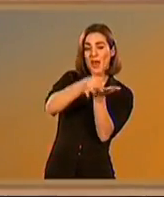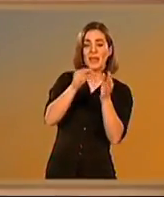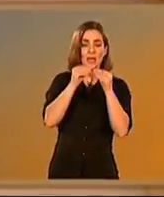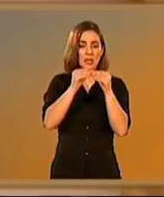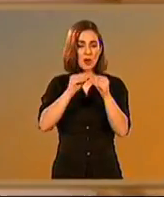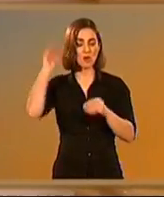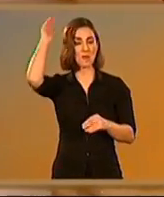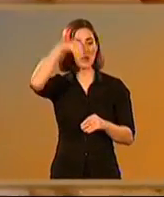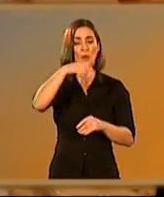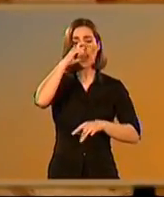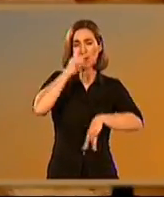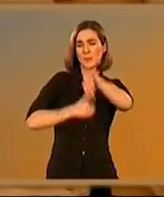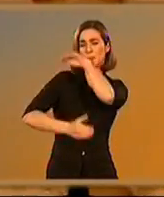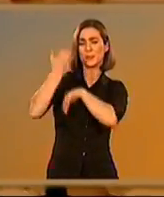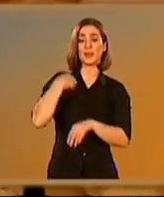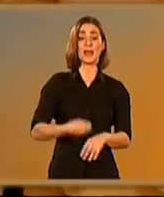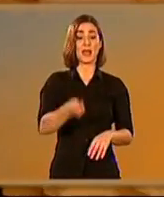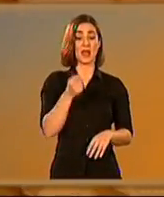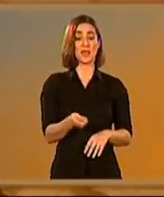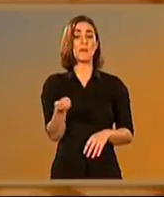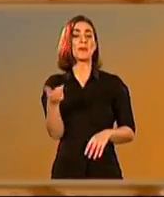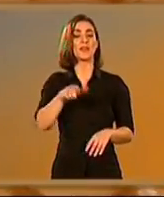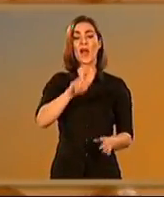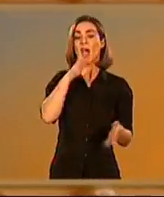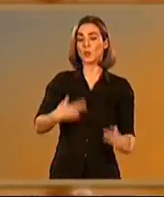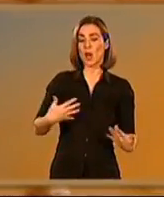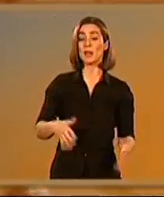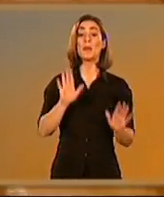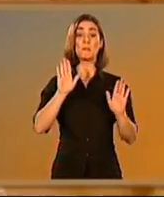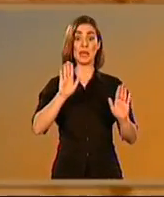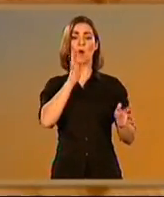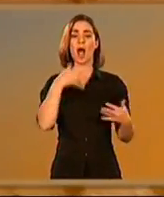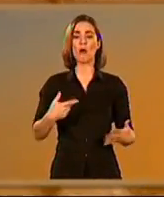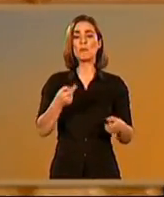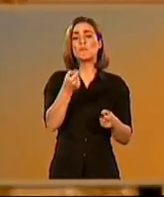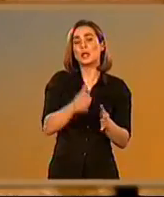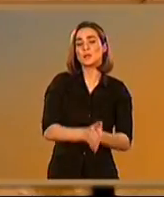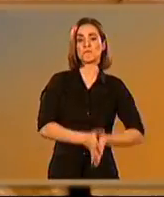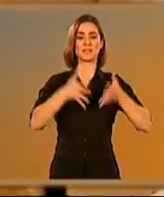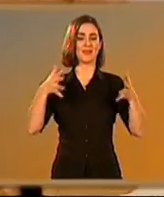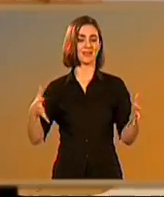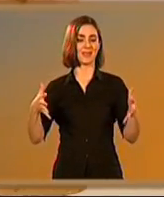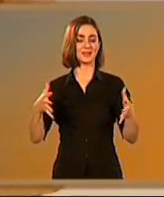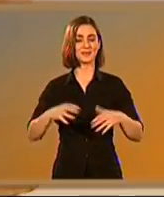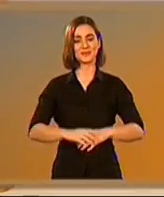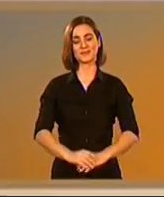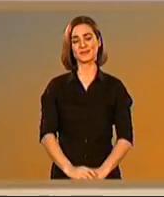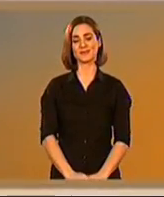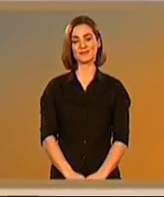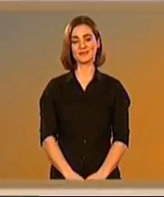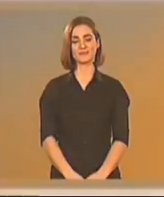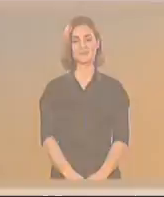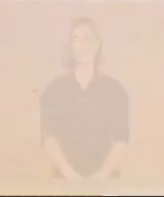De hecho, la extensión del actual casco histórico de Écija es poco mayor que la que alcanzó cuando era una ciudad romana.